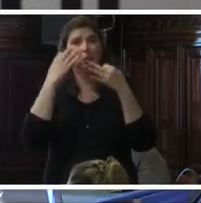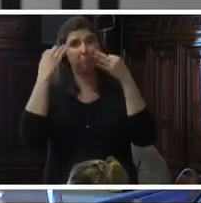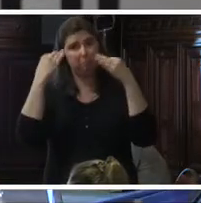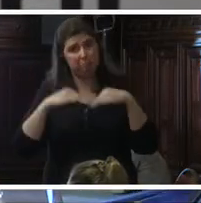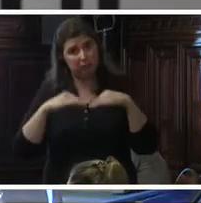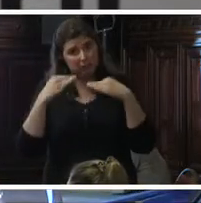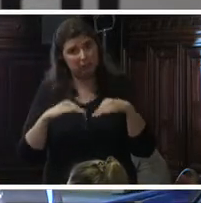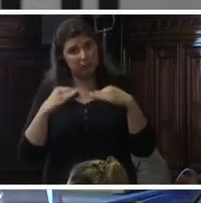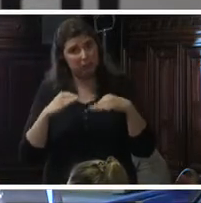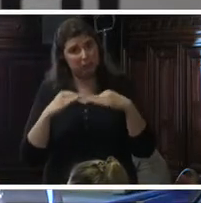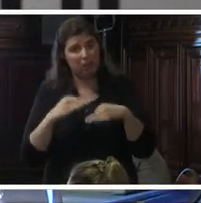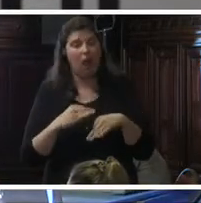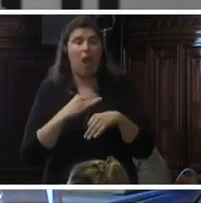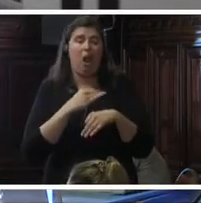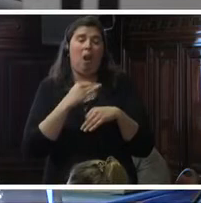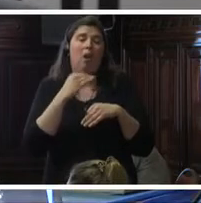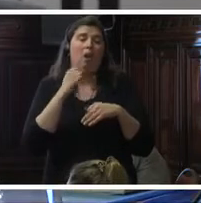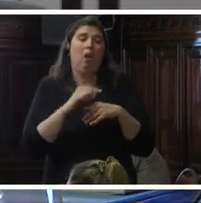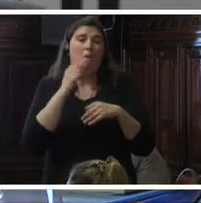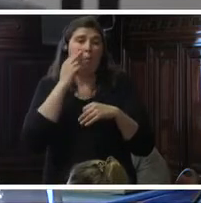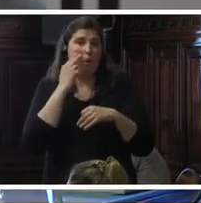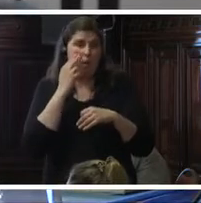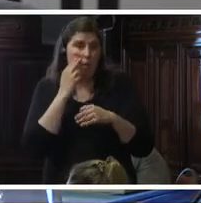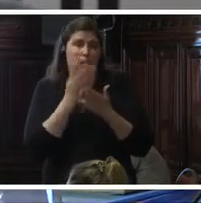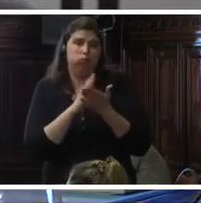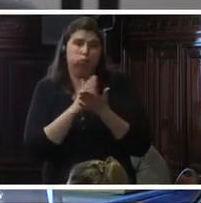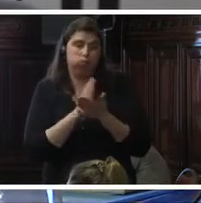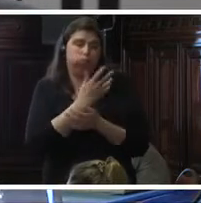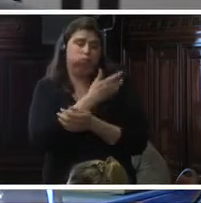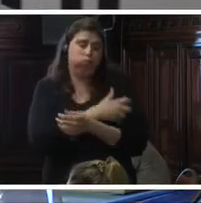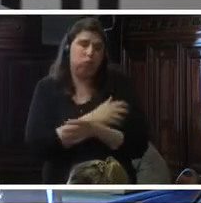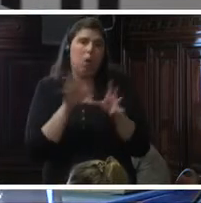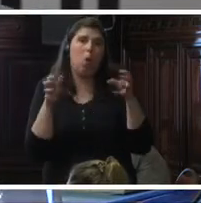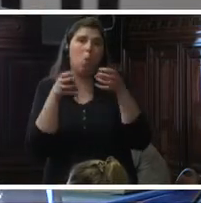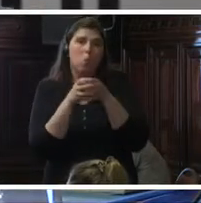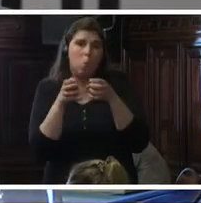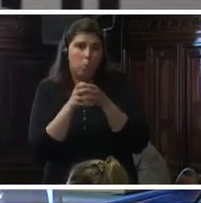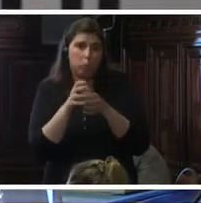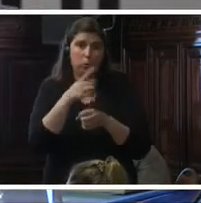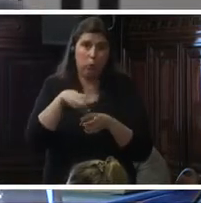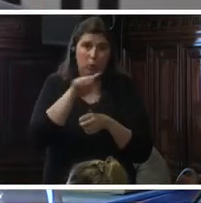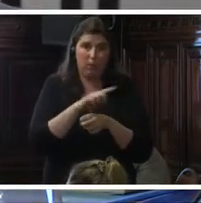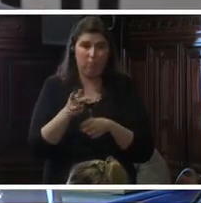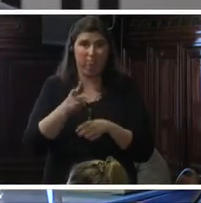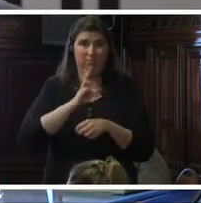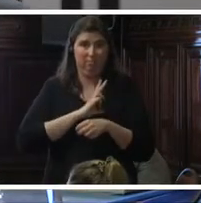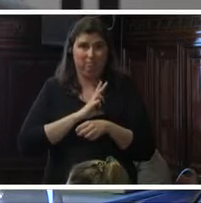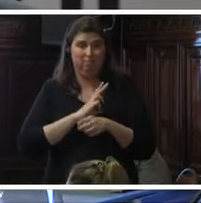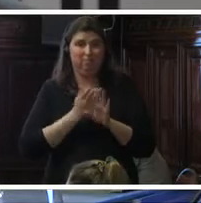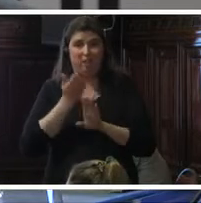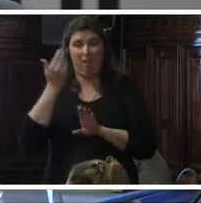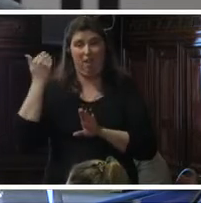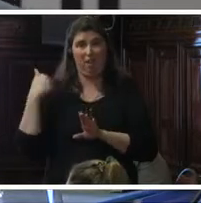de vulnerabilidad en los grupos que ustedes también han identificado perfectamente,